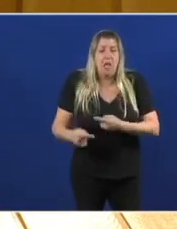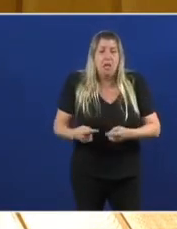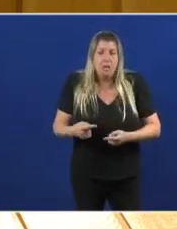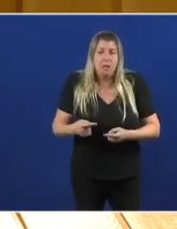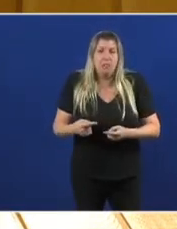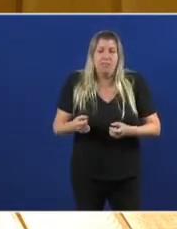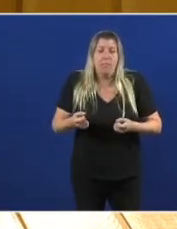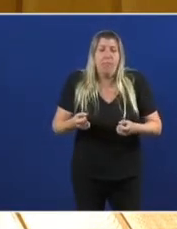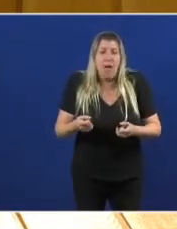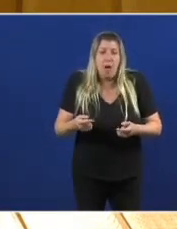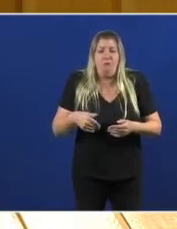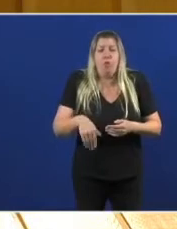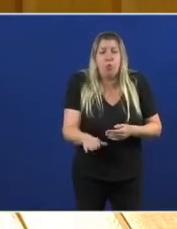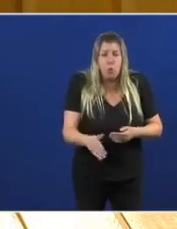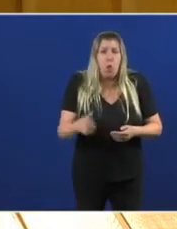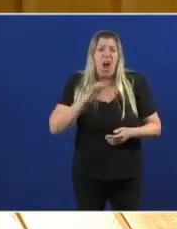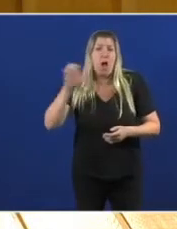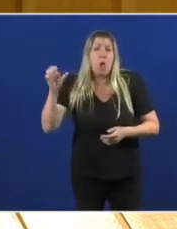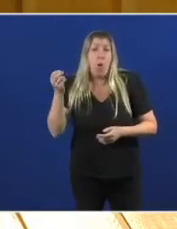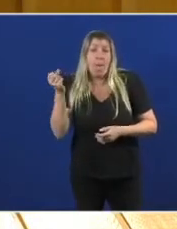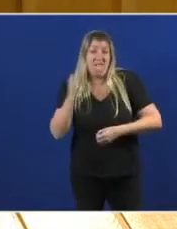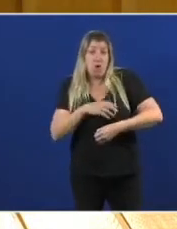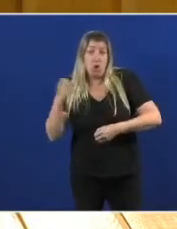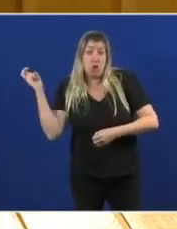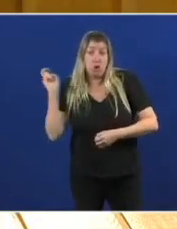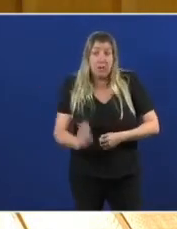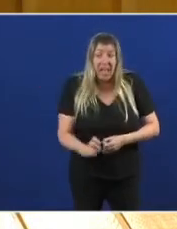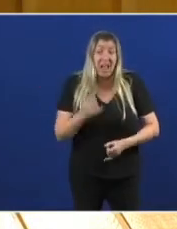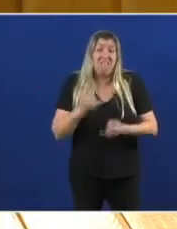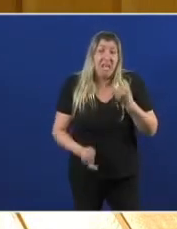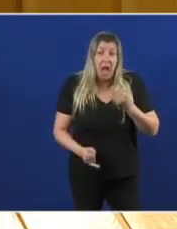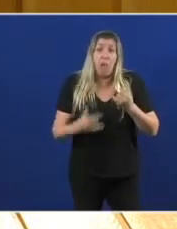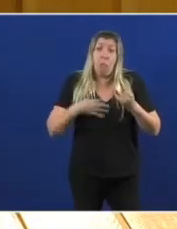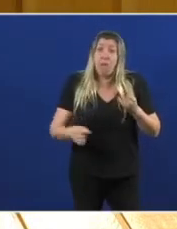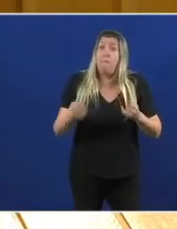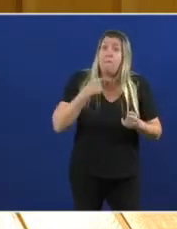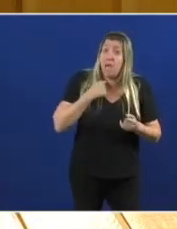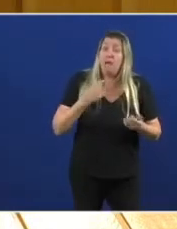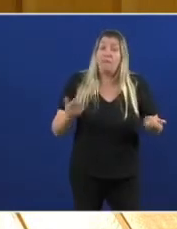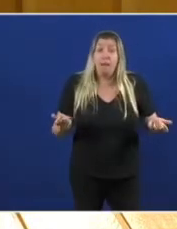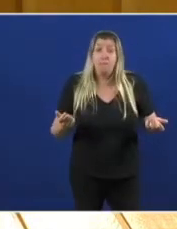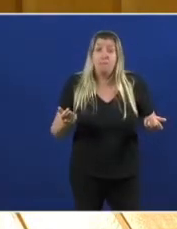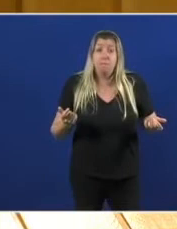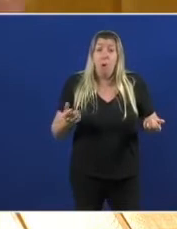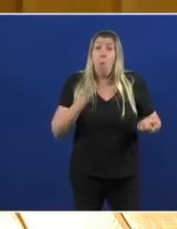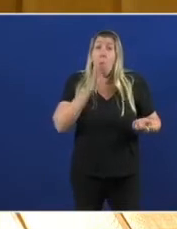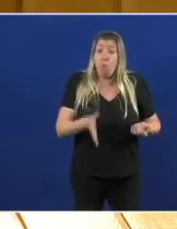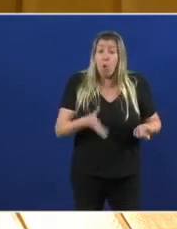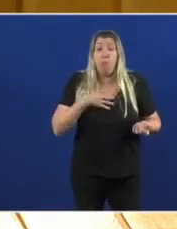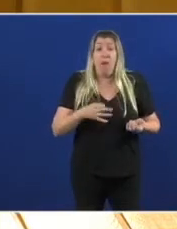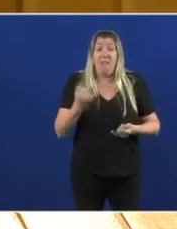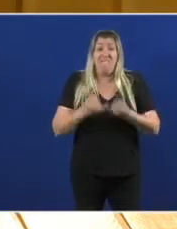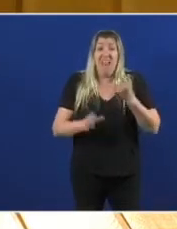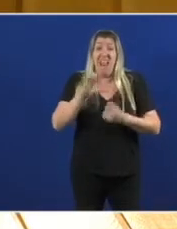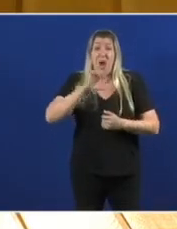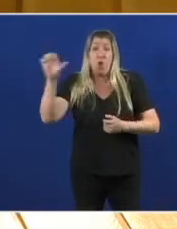Dos fondos Next Generation O perigo Que temos É que esos fondos Queden en mans Dun puñado De